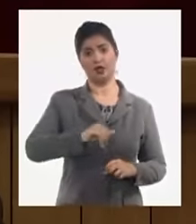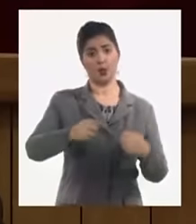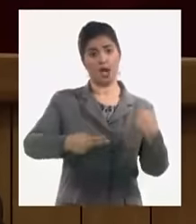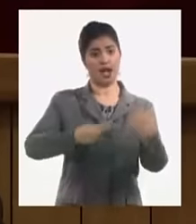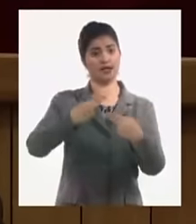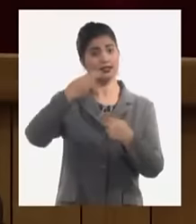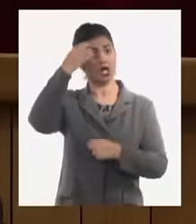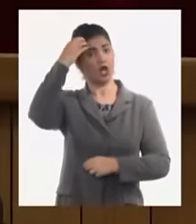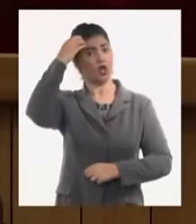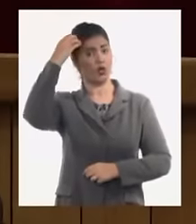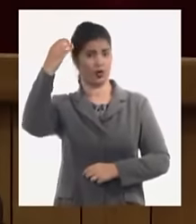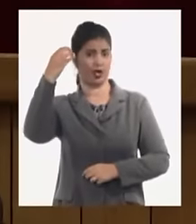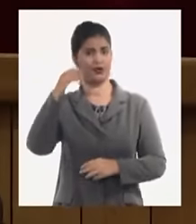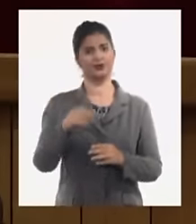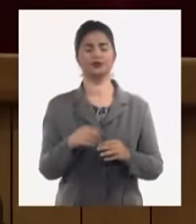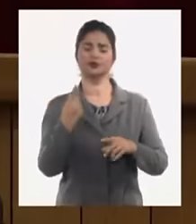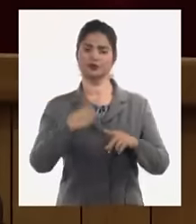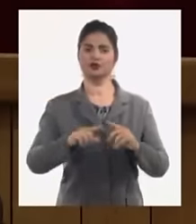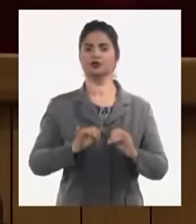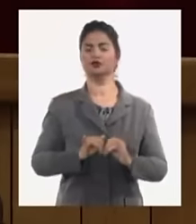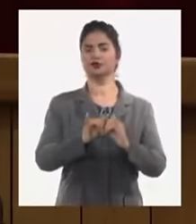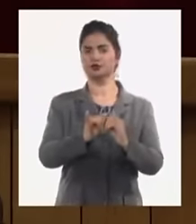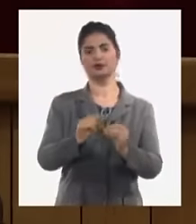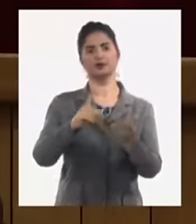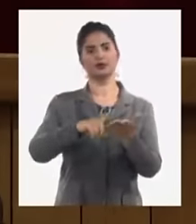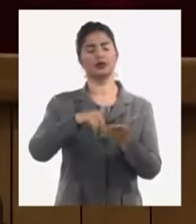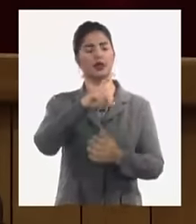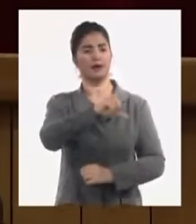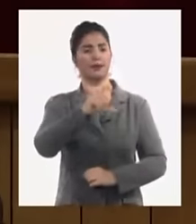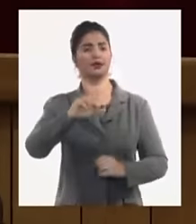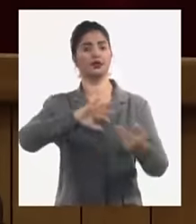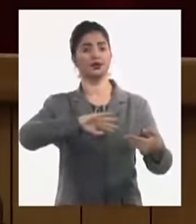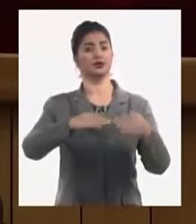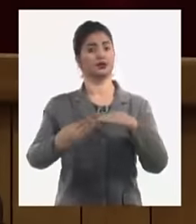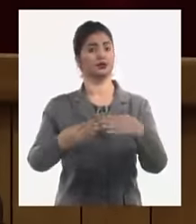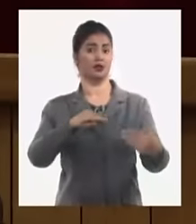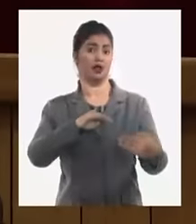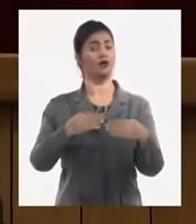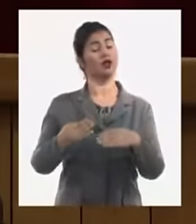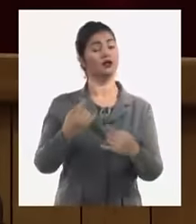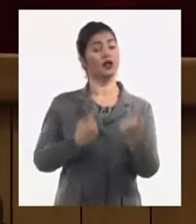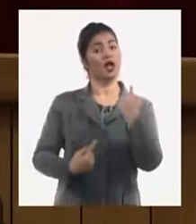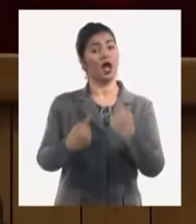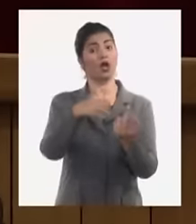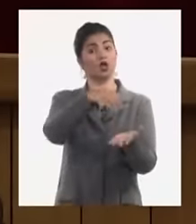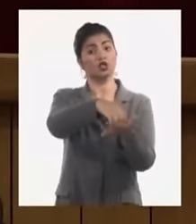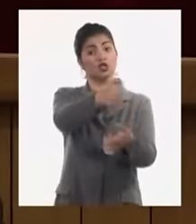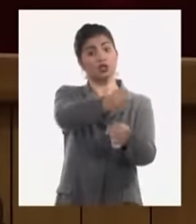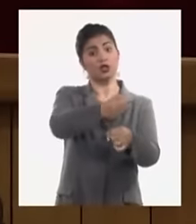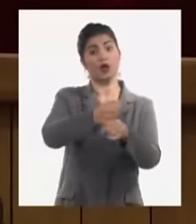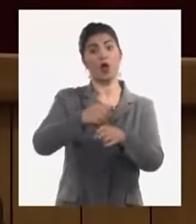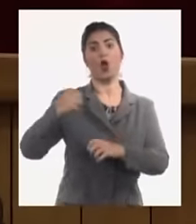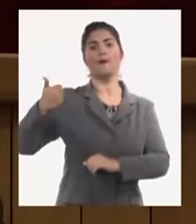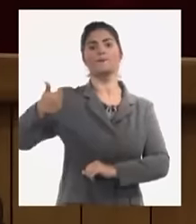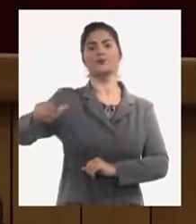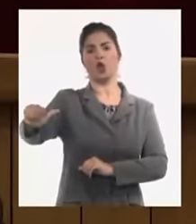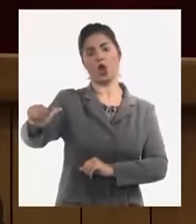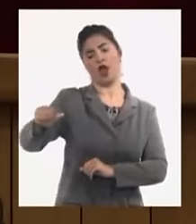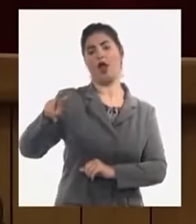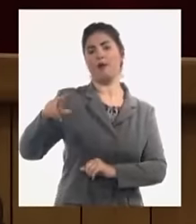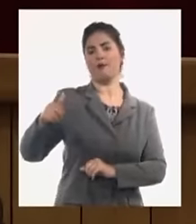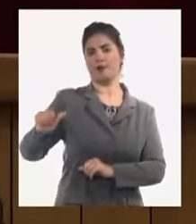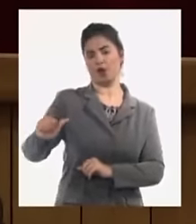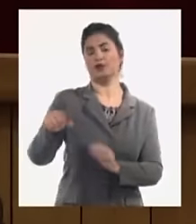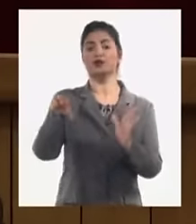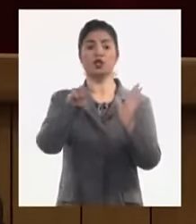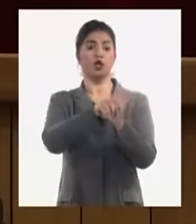el pleno del comité central que es determinadas violaciones el código de trabajo de la república de Cuba